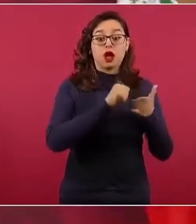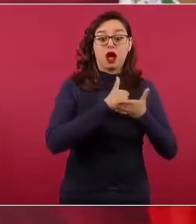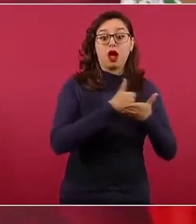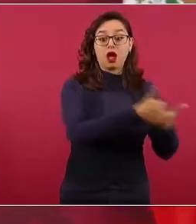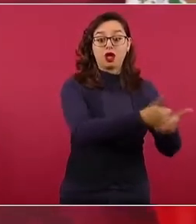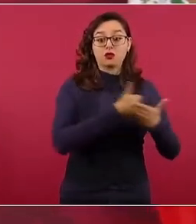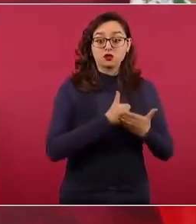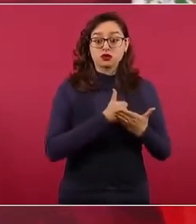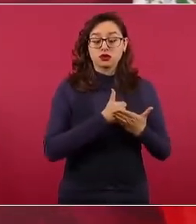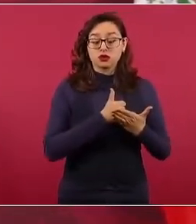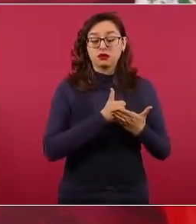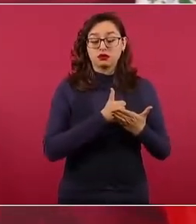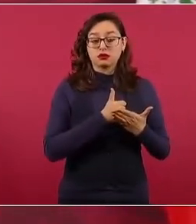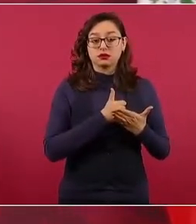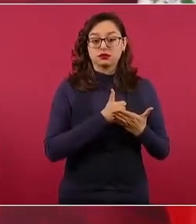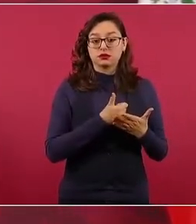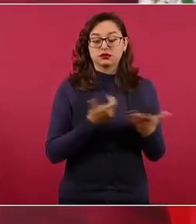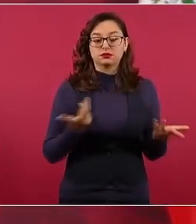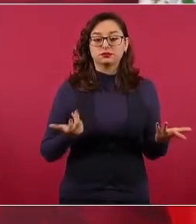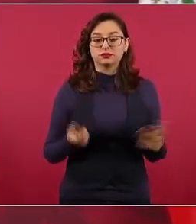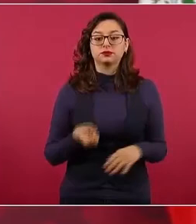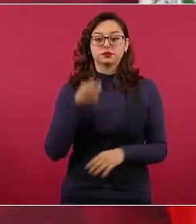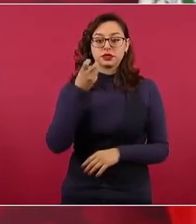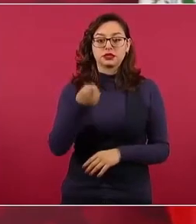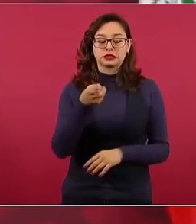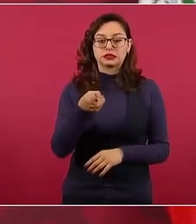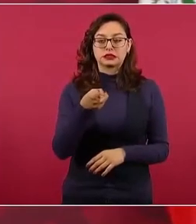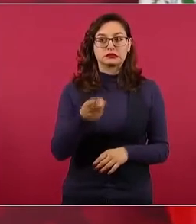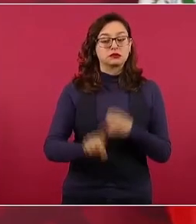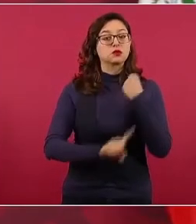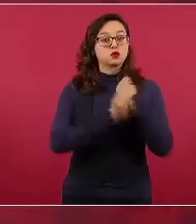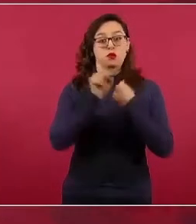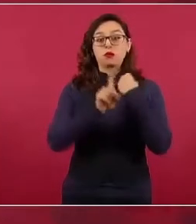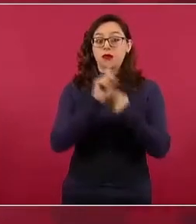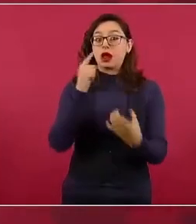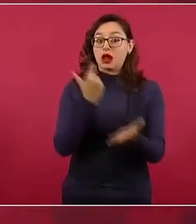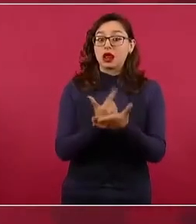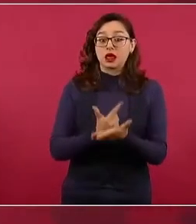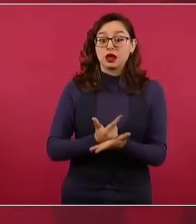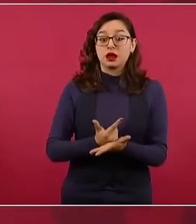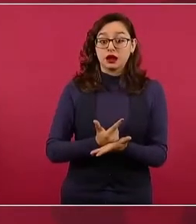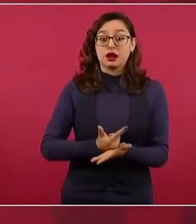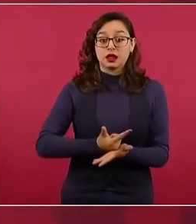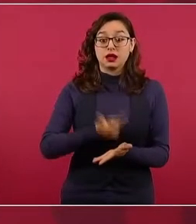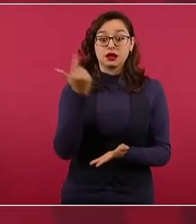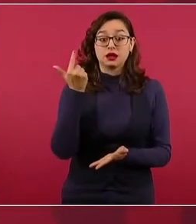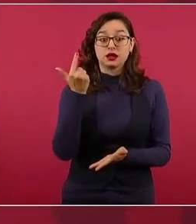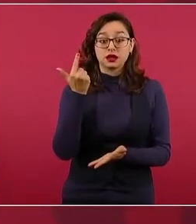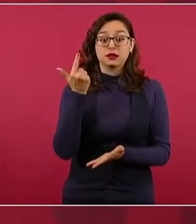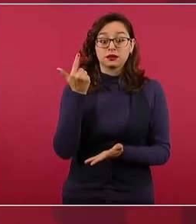es una amenaza de